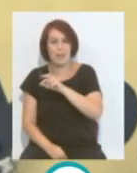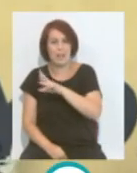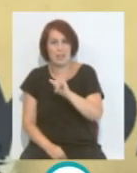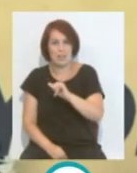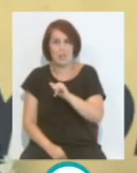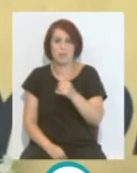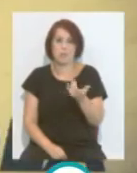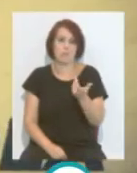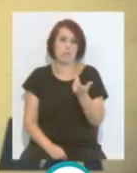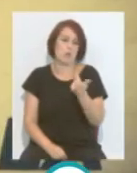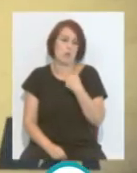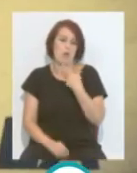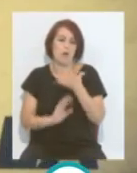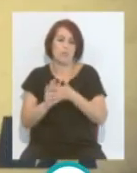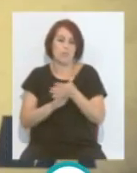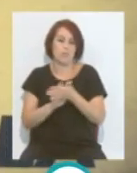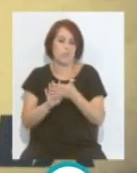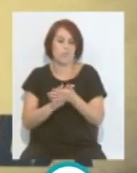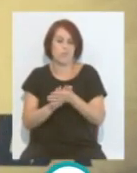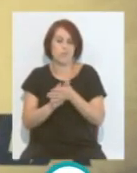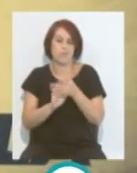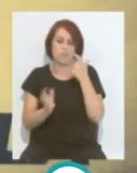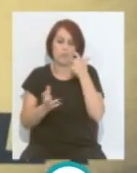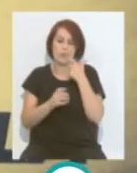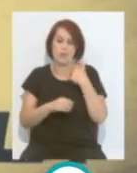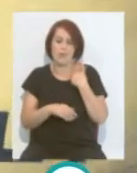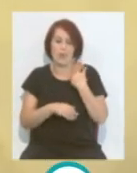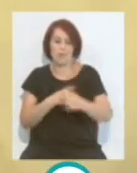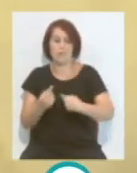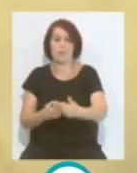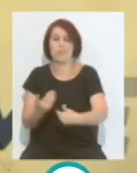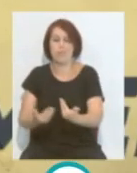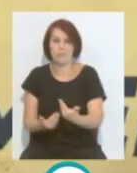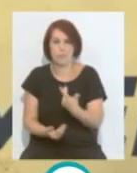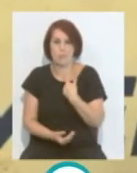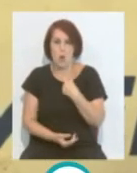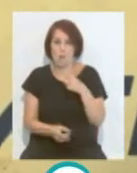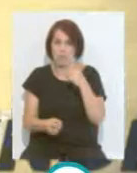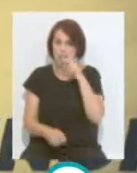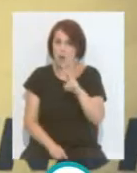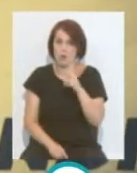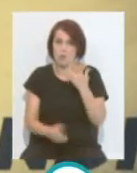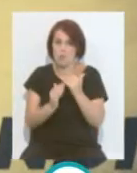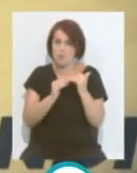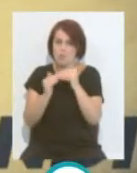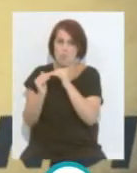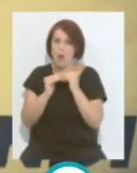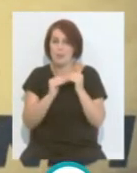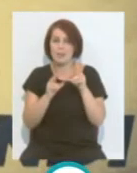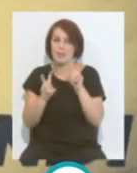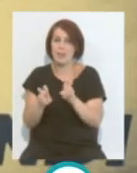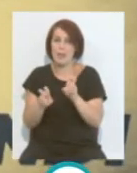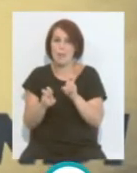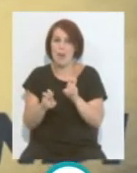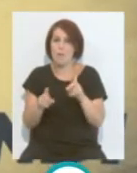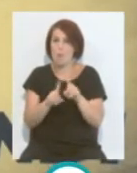las próximas generaciones, ¿no? Y yo sí que veo una tónica similar, o incluso por no decir igual, en cuanto a